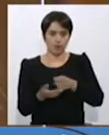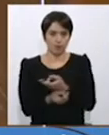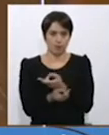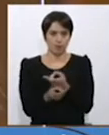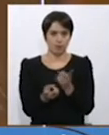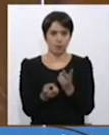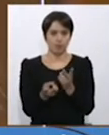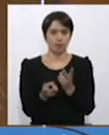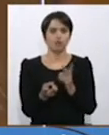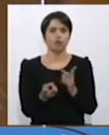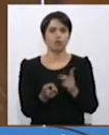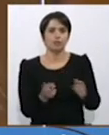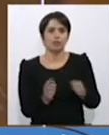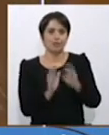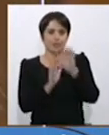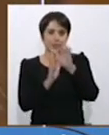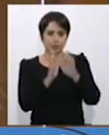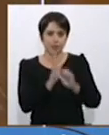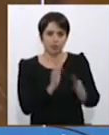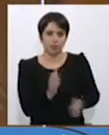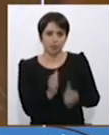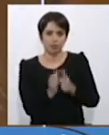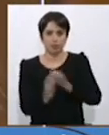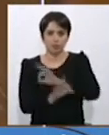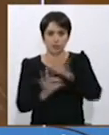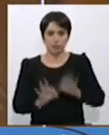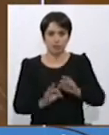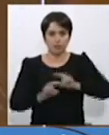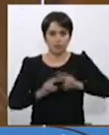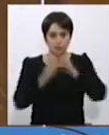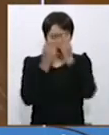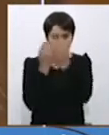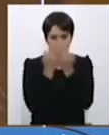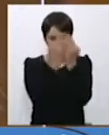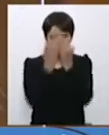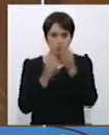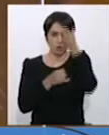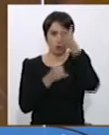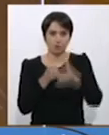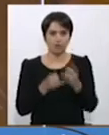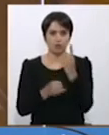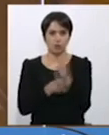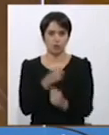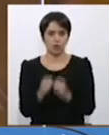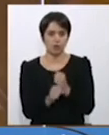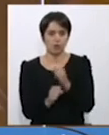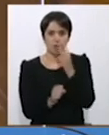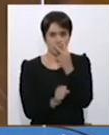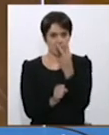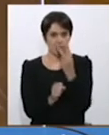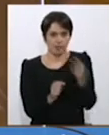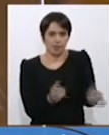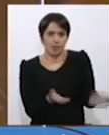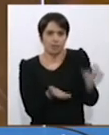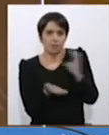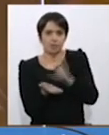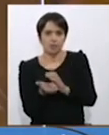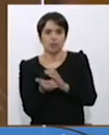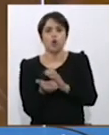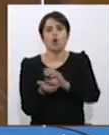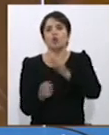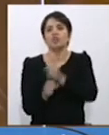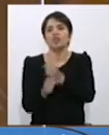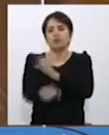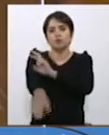la educación, se consideró un estudio en un plazo de un año para la viabilidad respecto del tema de la asignación de zonas para ello.